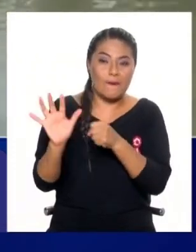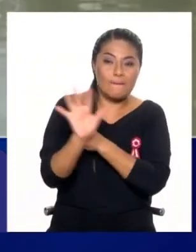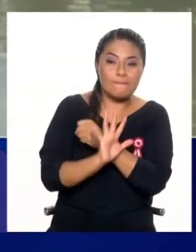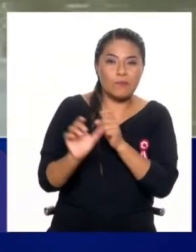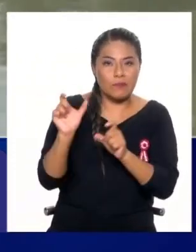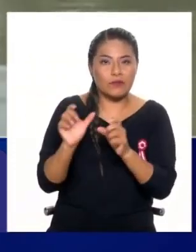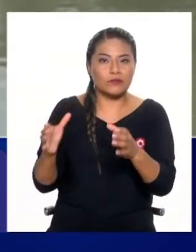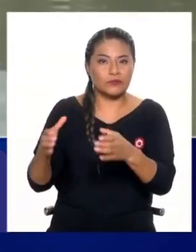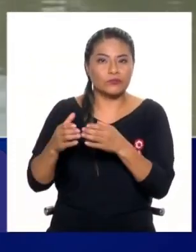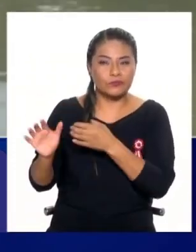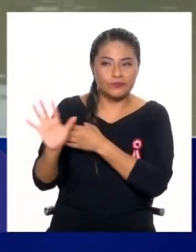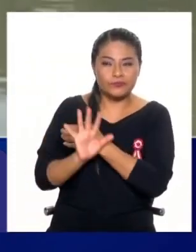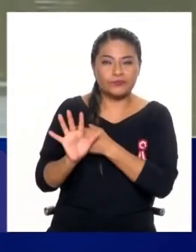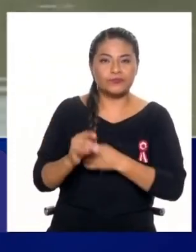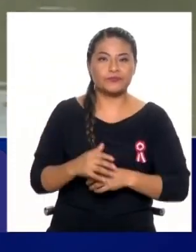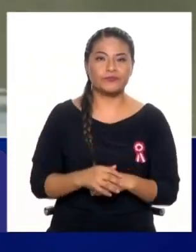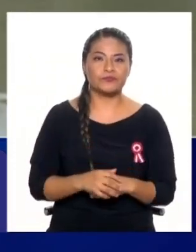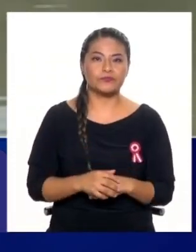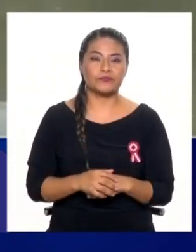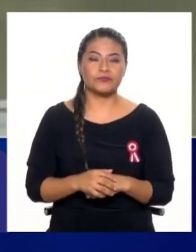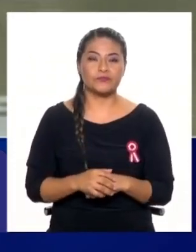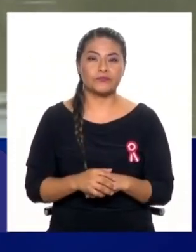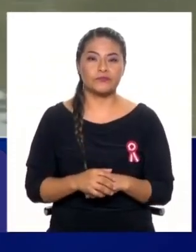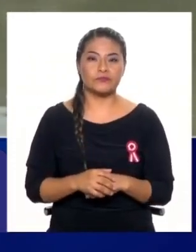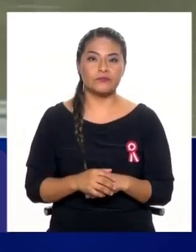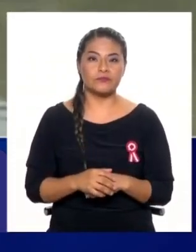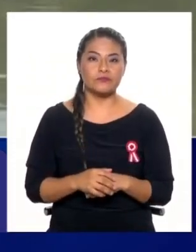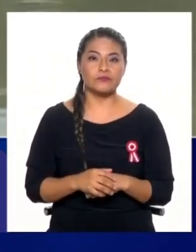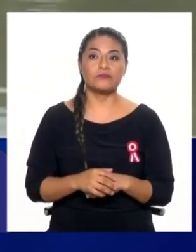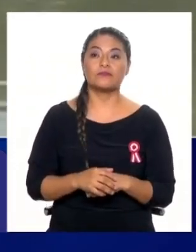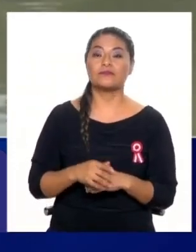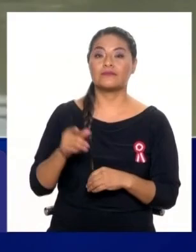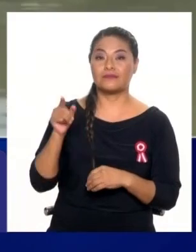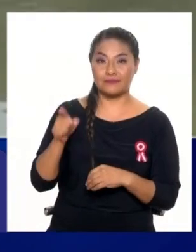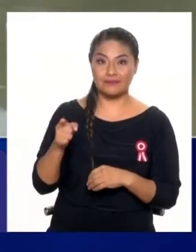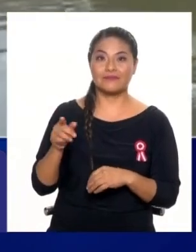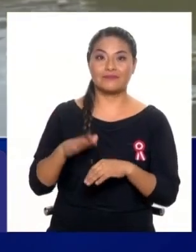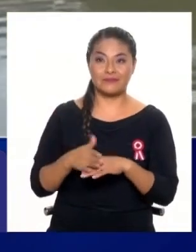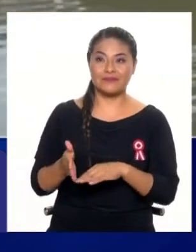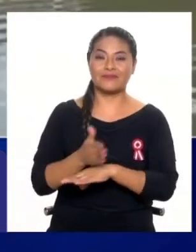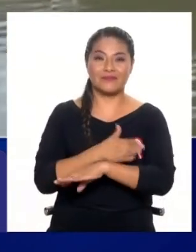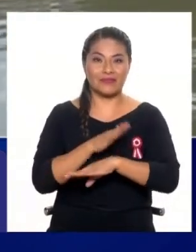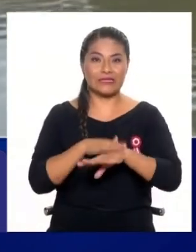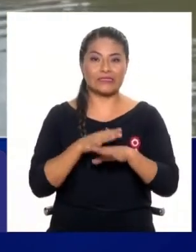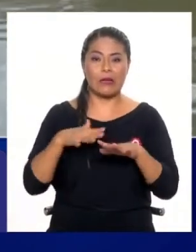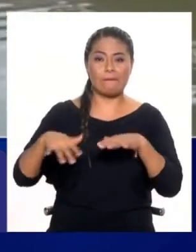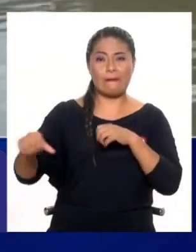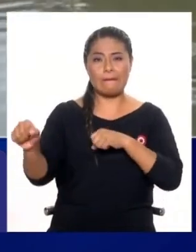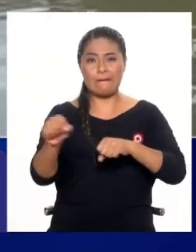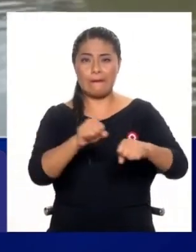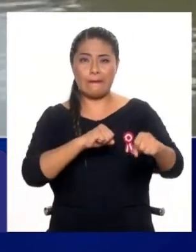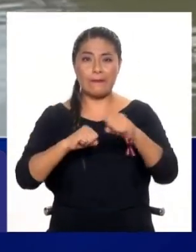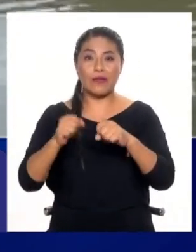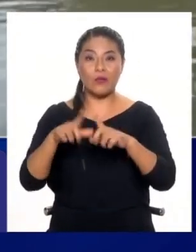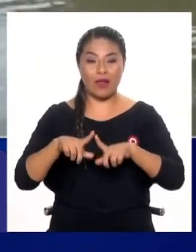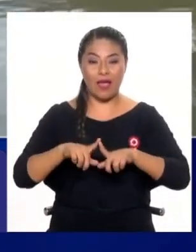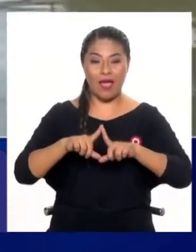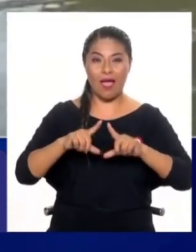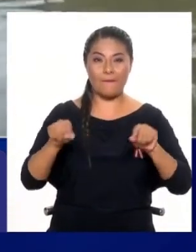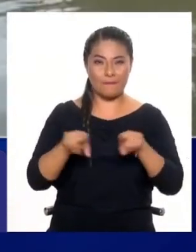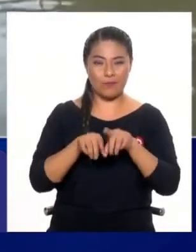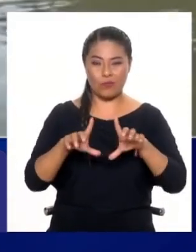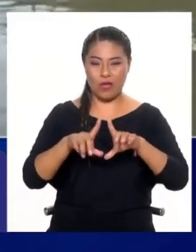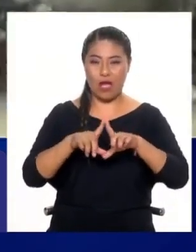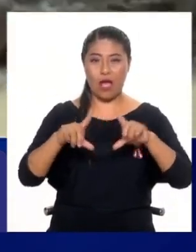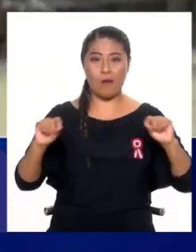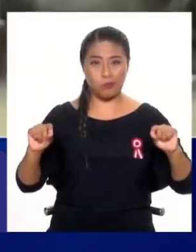población. Claro, y probablemente, dado que el SISMIC está vinculado a otro país sísmico y con esta naturaleza como el Japón, tendríamos que